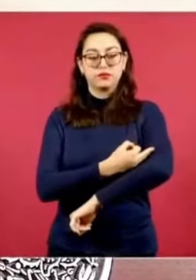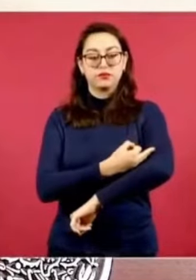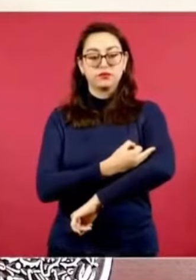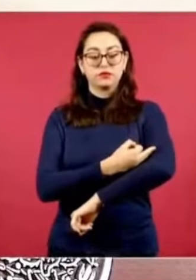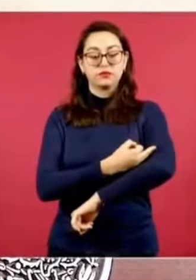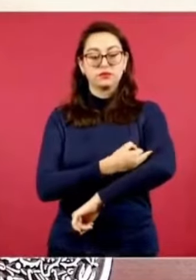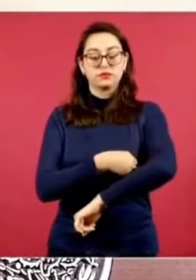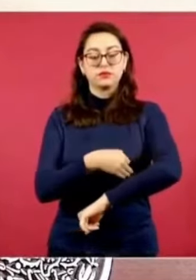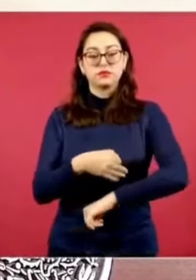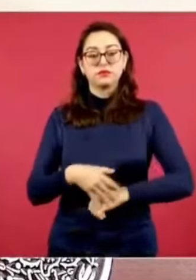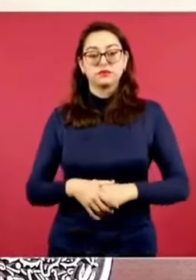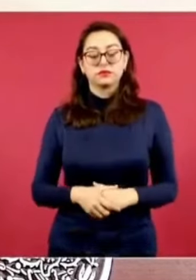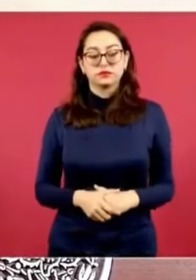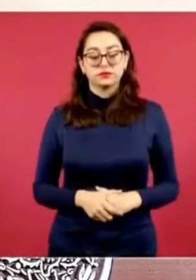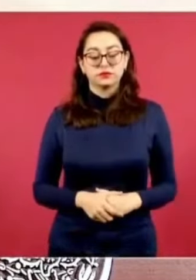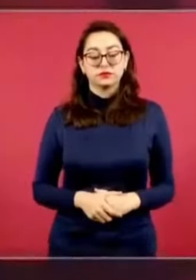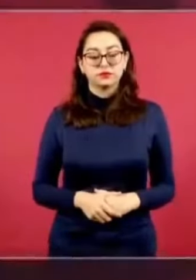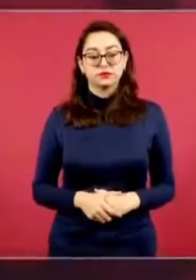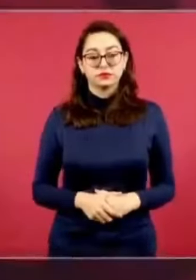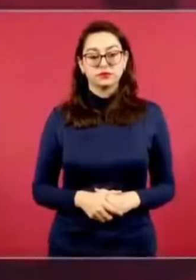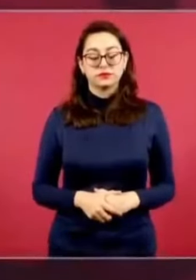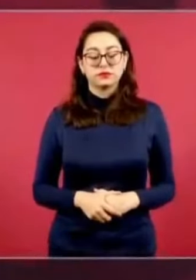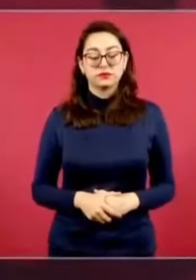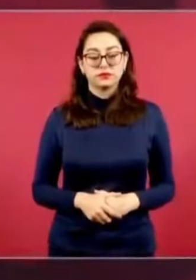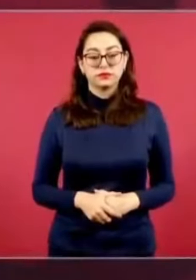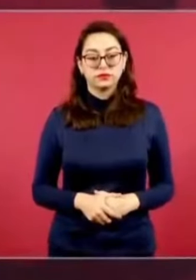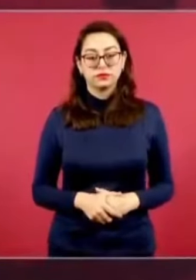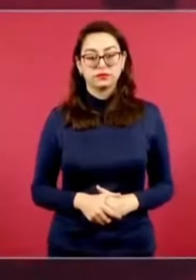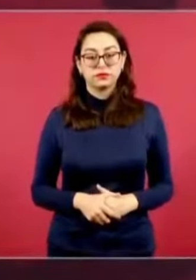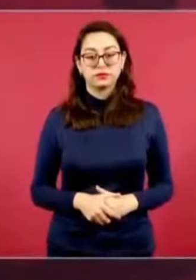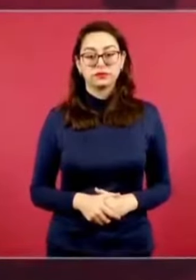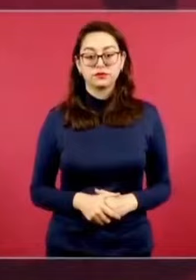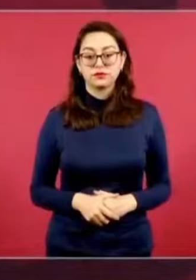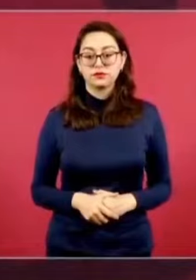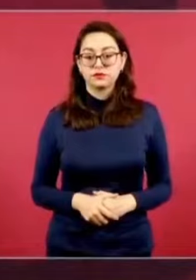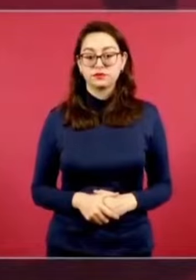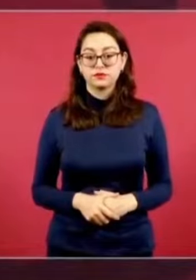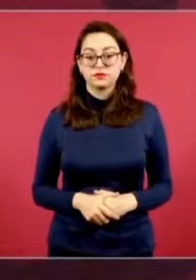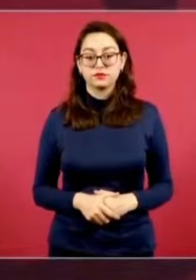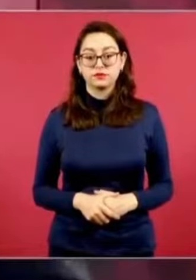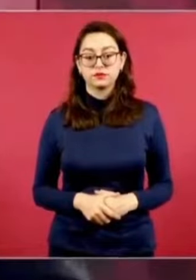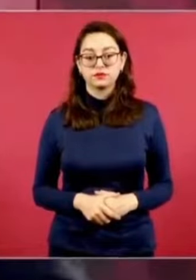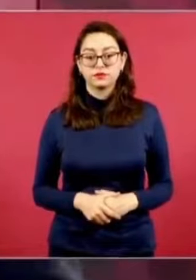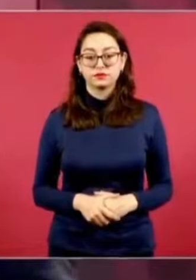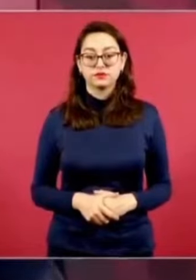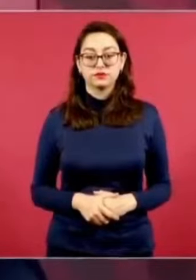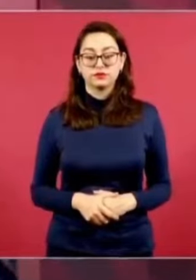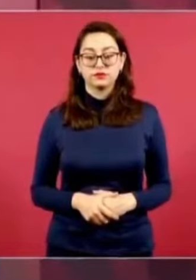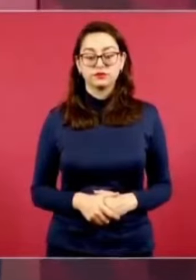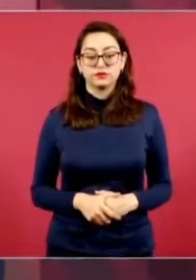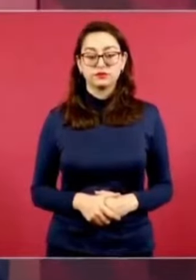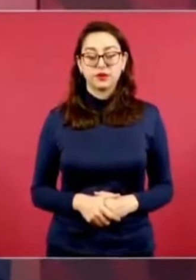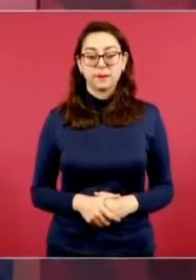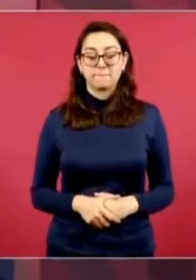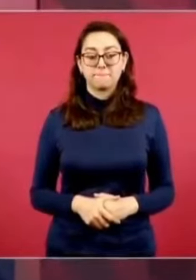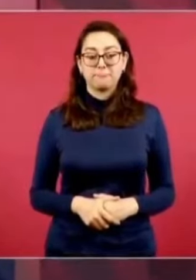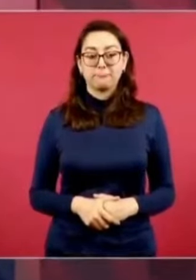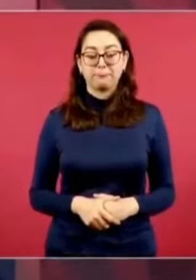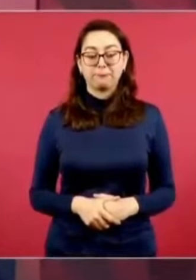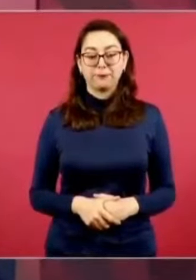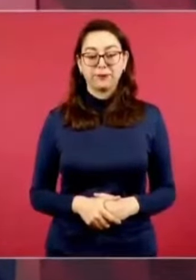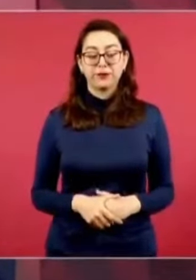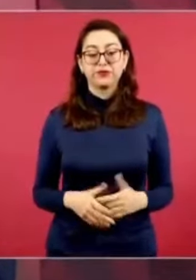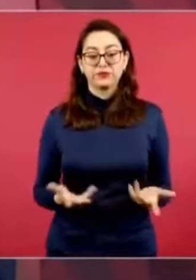se dé tiempo a que los miembros del